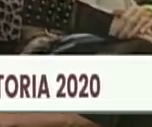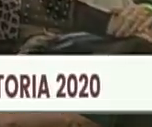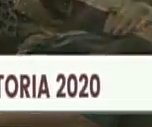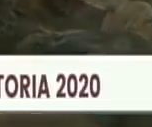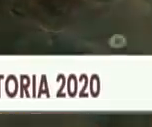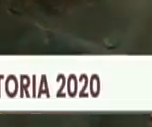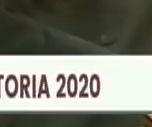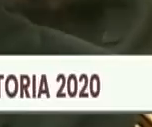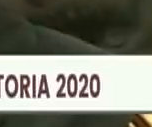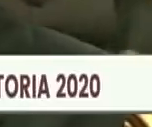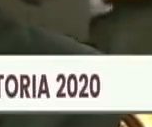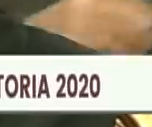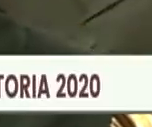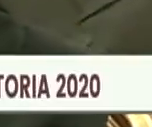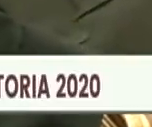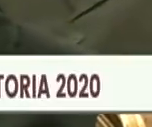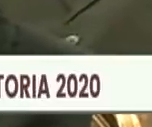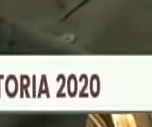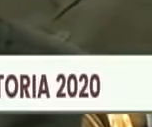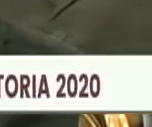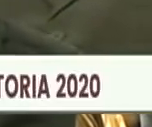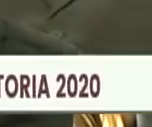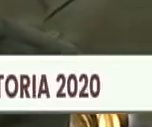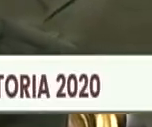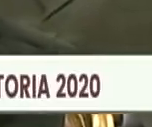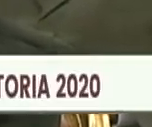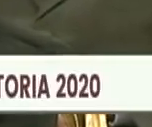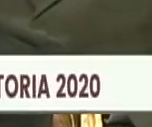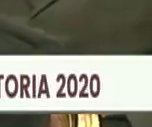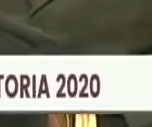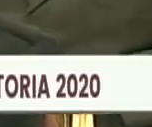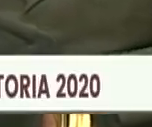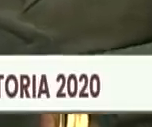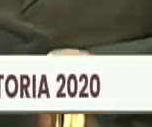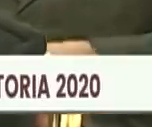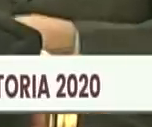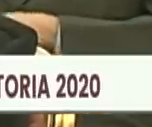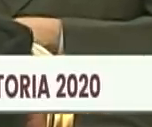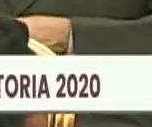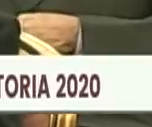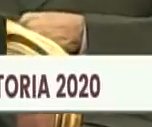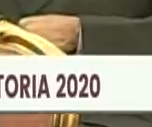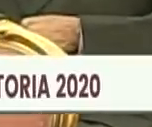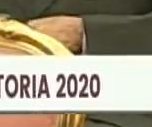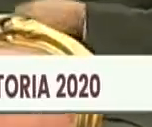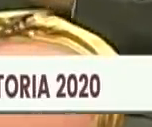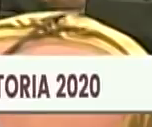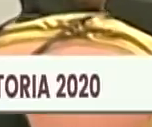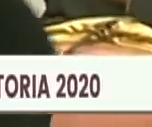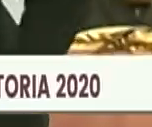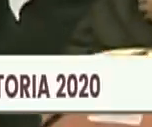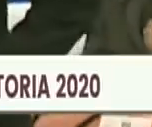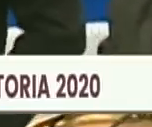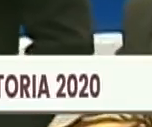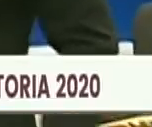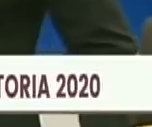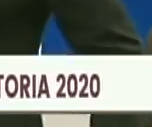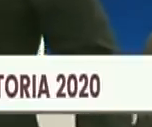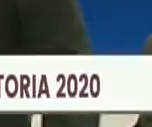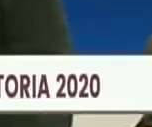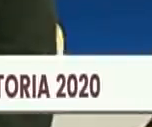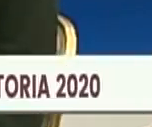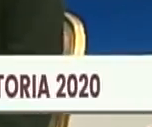Premio Nacional de Historia que se otorga a la ciudadana Carmen Boorquez. Recibe en su nombre